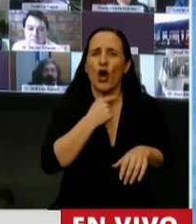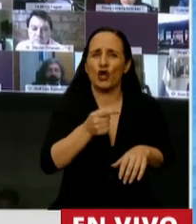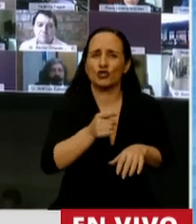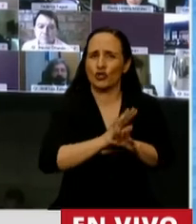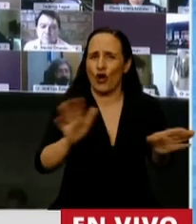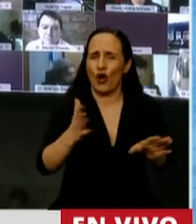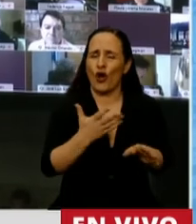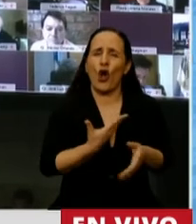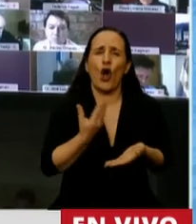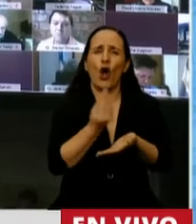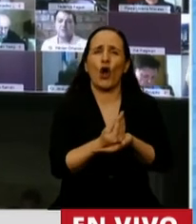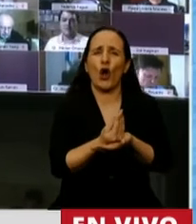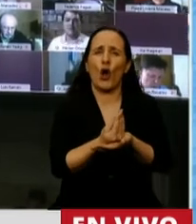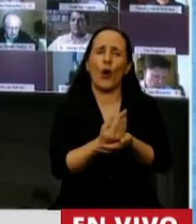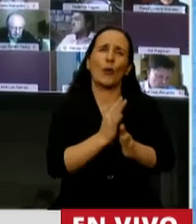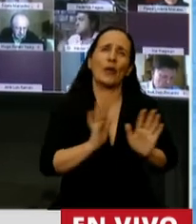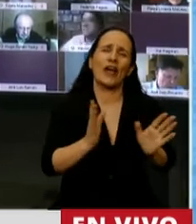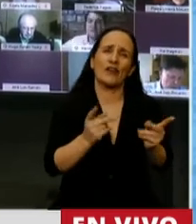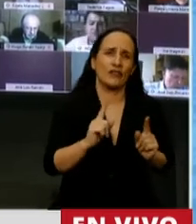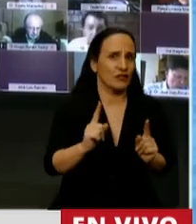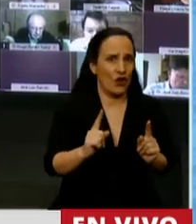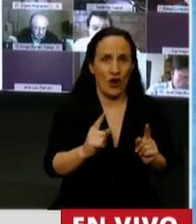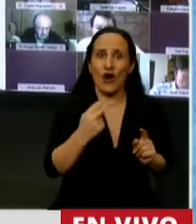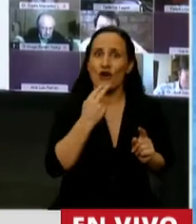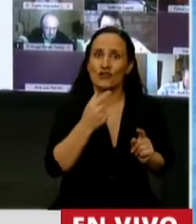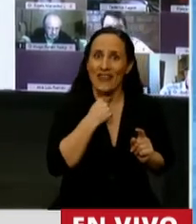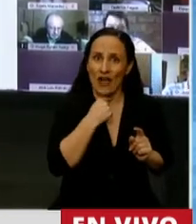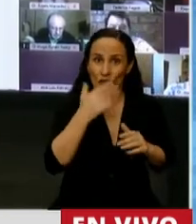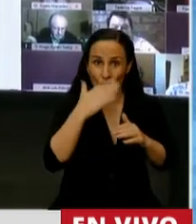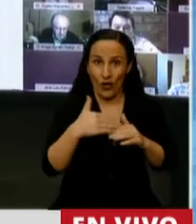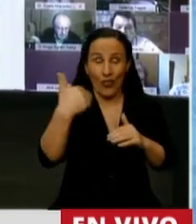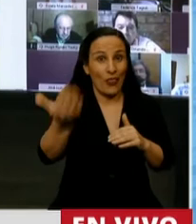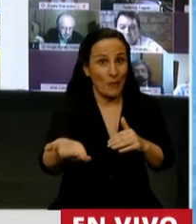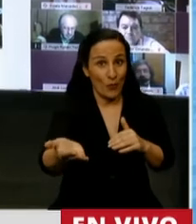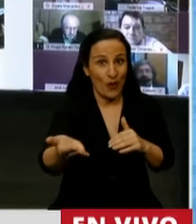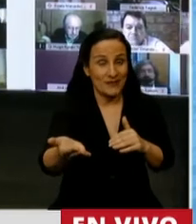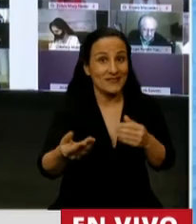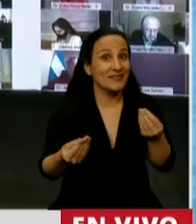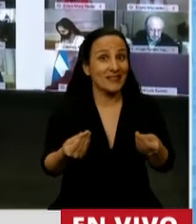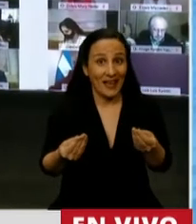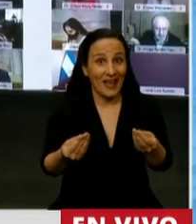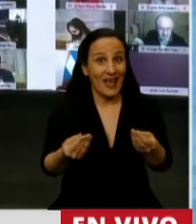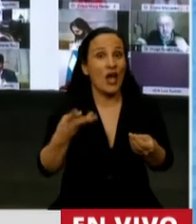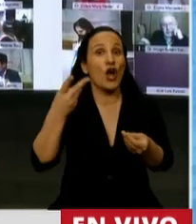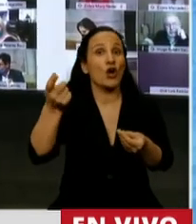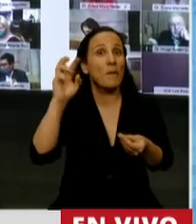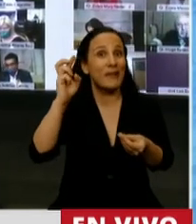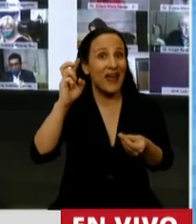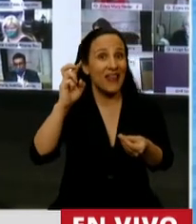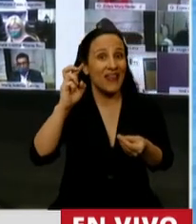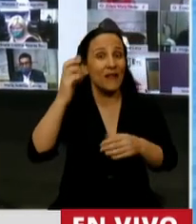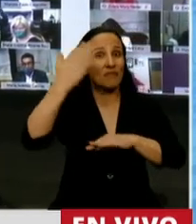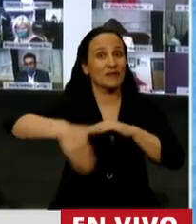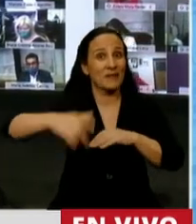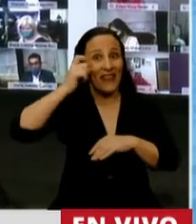de borrar a Argentina y que se terminó su gobierno. Después del 11 de agosto, acuérdense, de la compra de dólares hasta 10